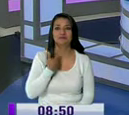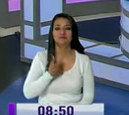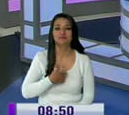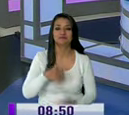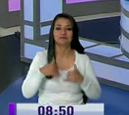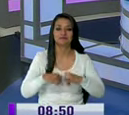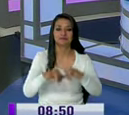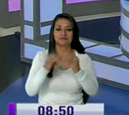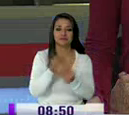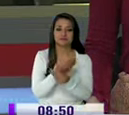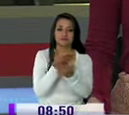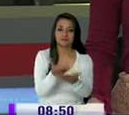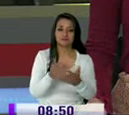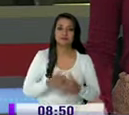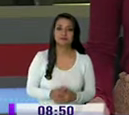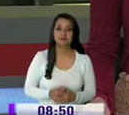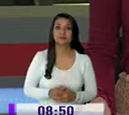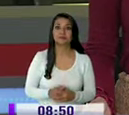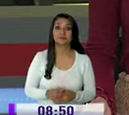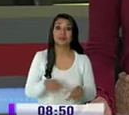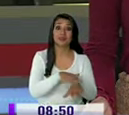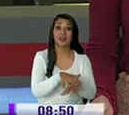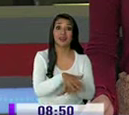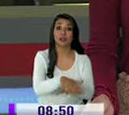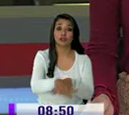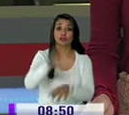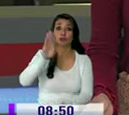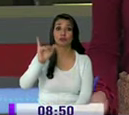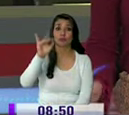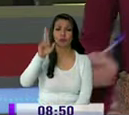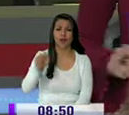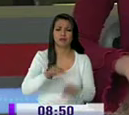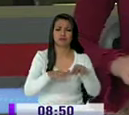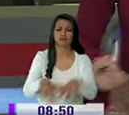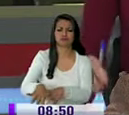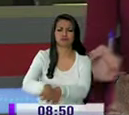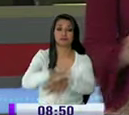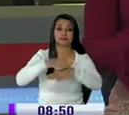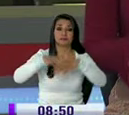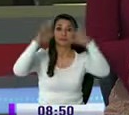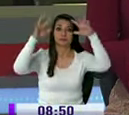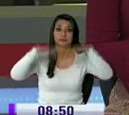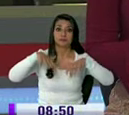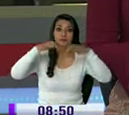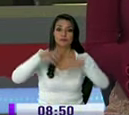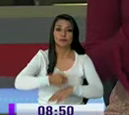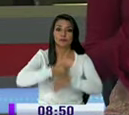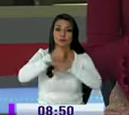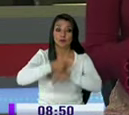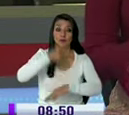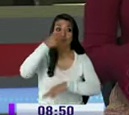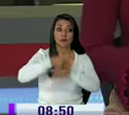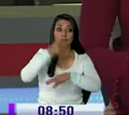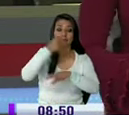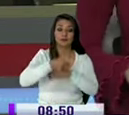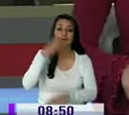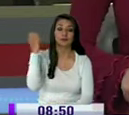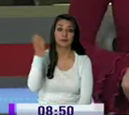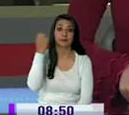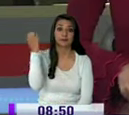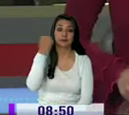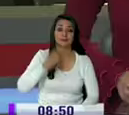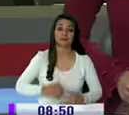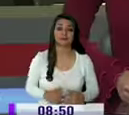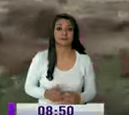les contamos que ríos de Bucay se desbordaron debido a la etapa invernal autoridades del lugar declararon en emergencia a este